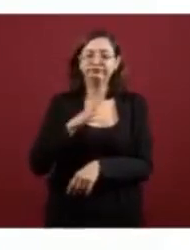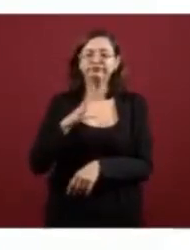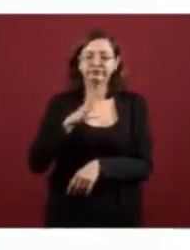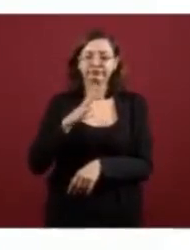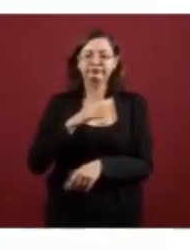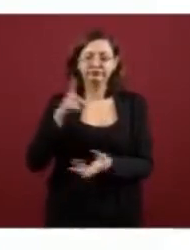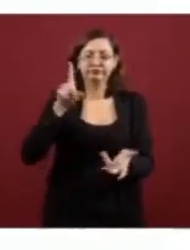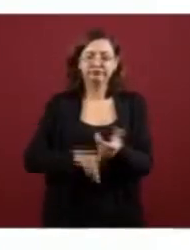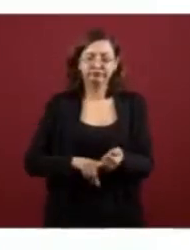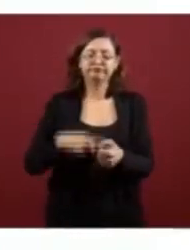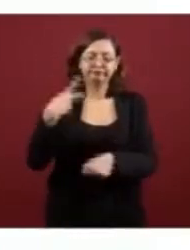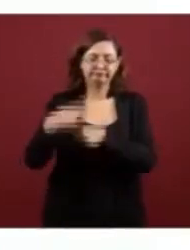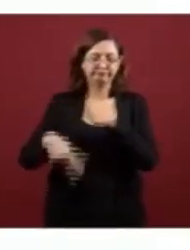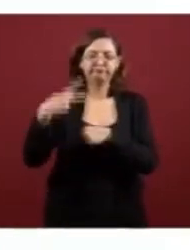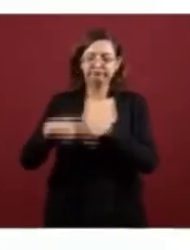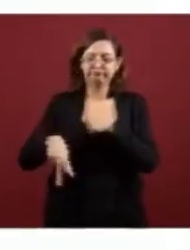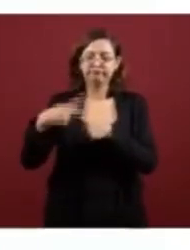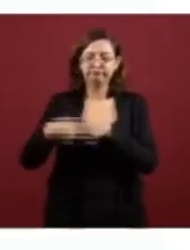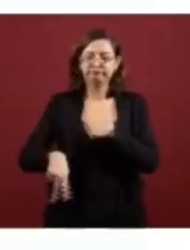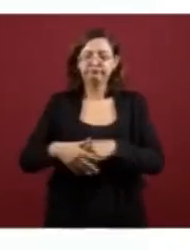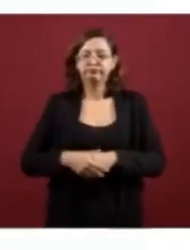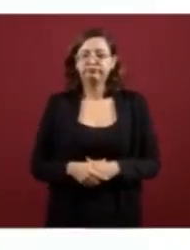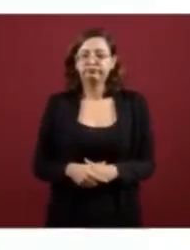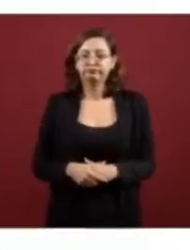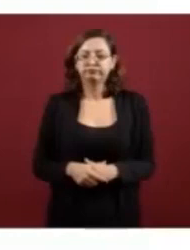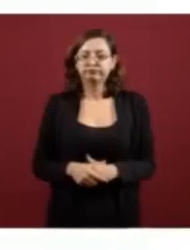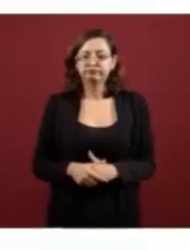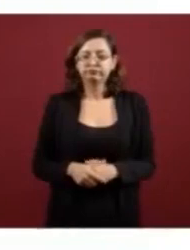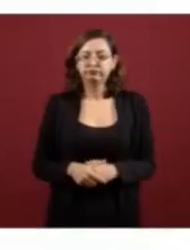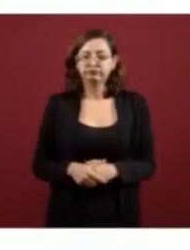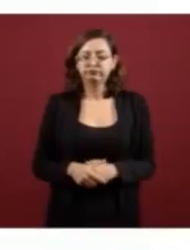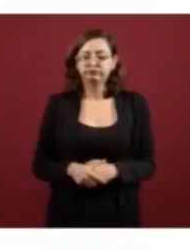riesgo el estar realizando esa actividad de protección.